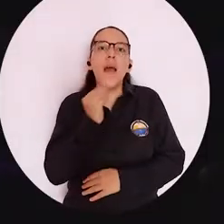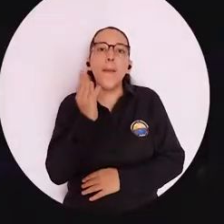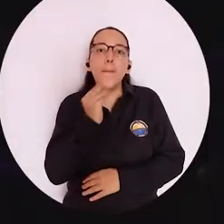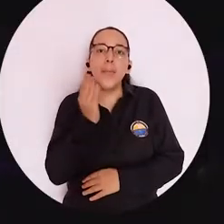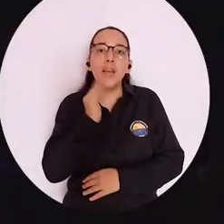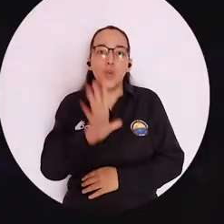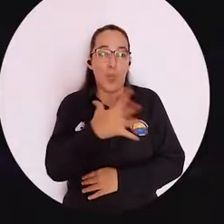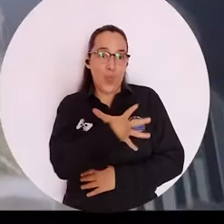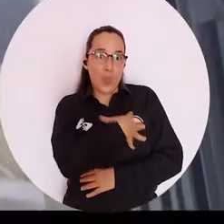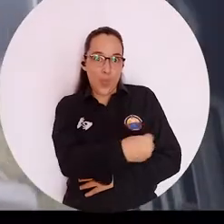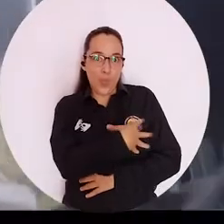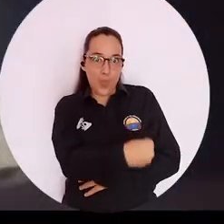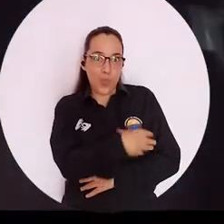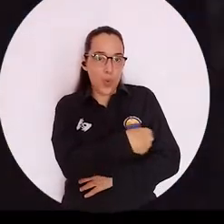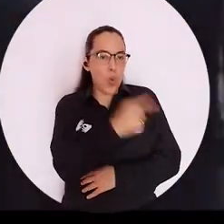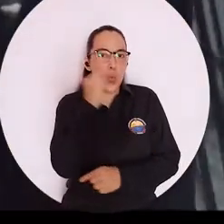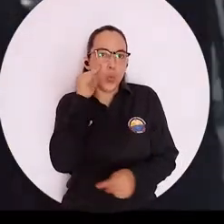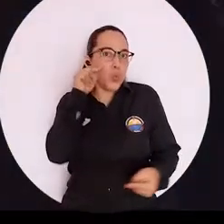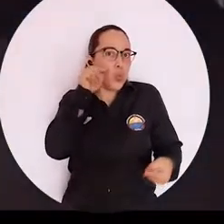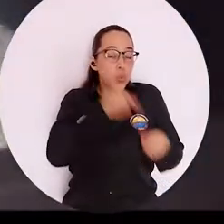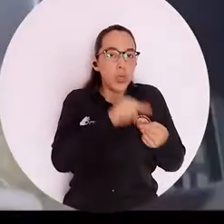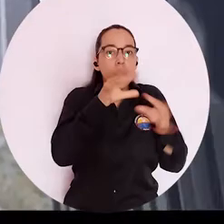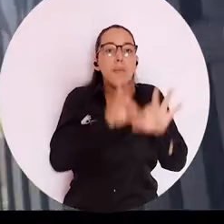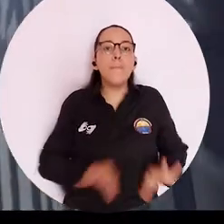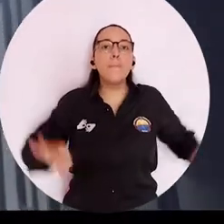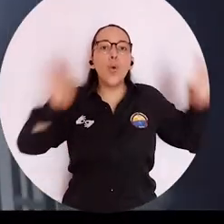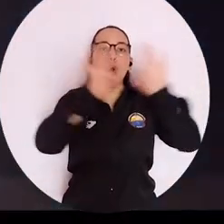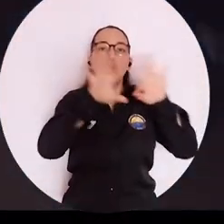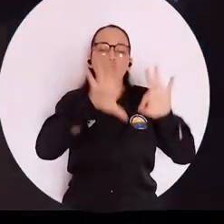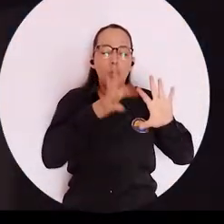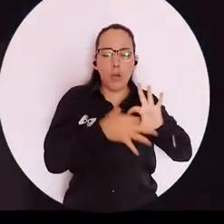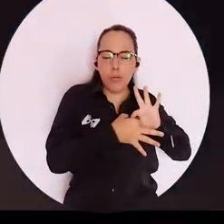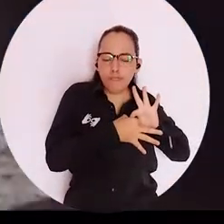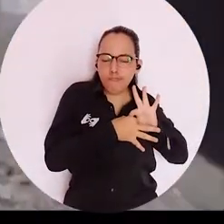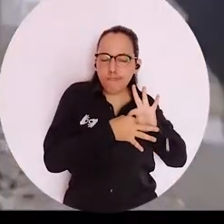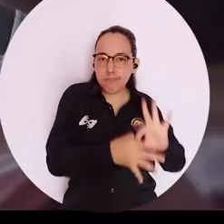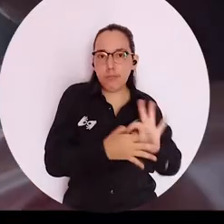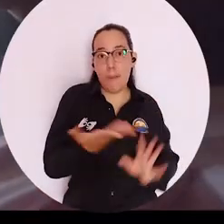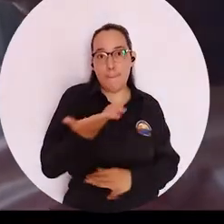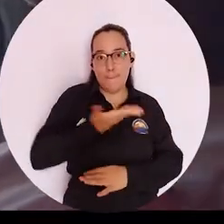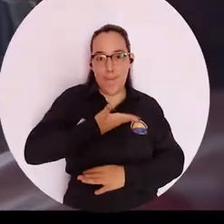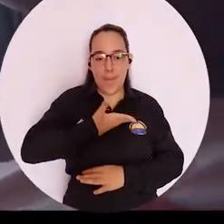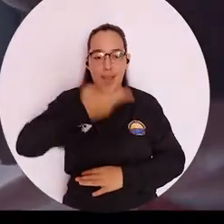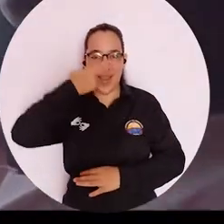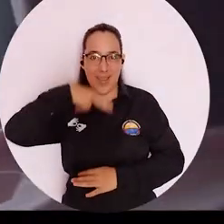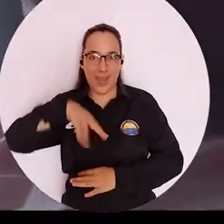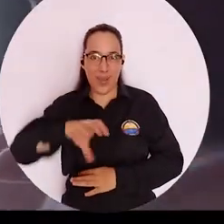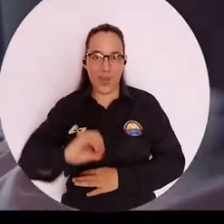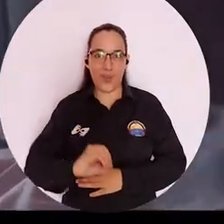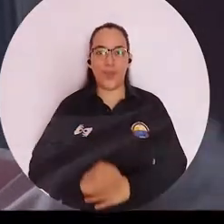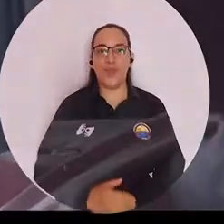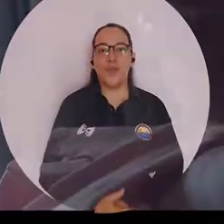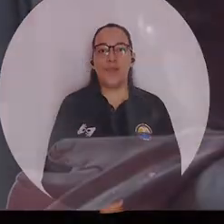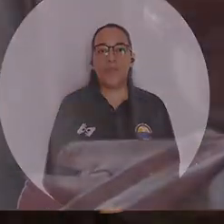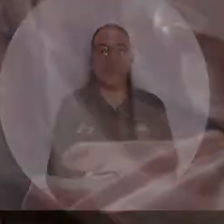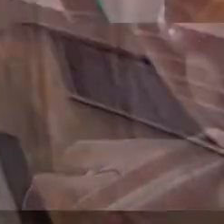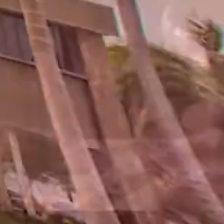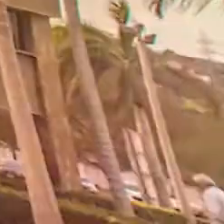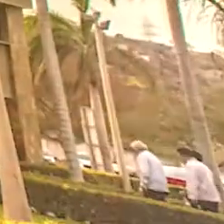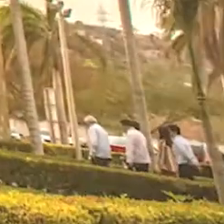experiencias sobre la lactancia materna exclusiva y resalta la importancia de esta conexión esencial entre madres e hijos.